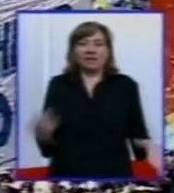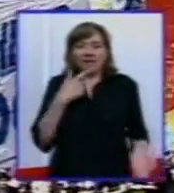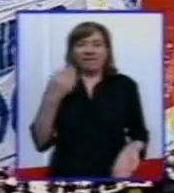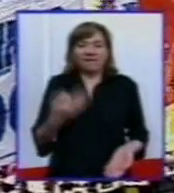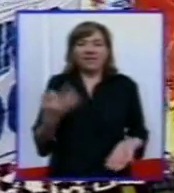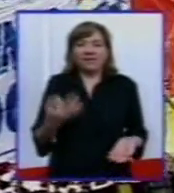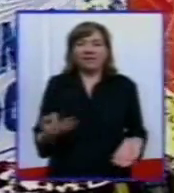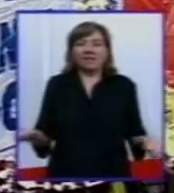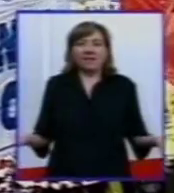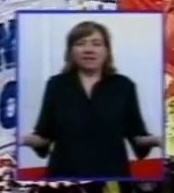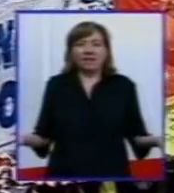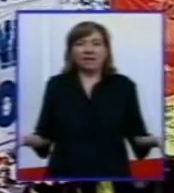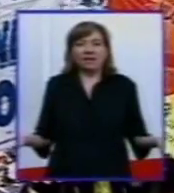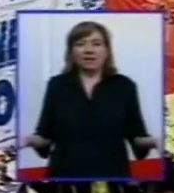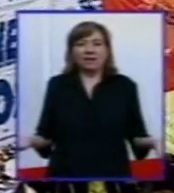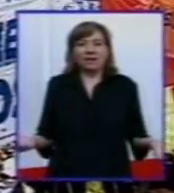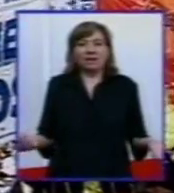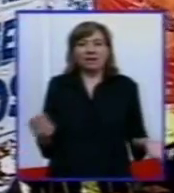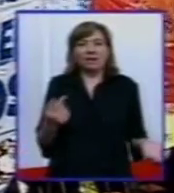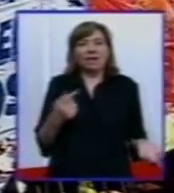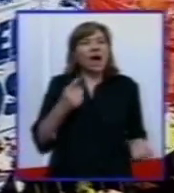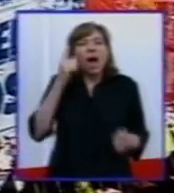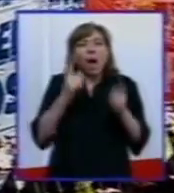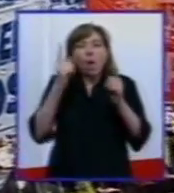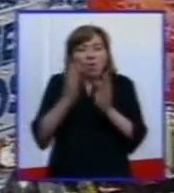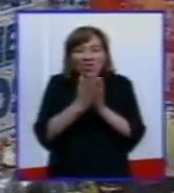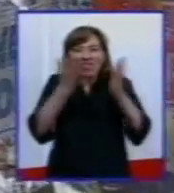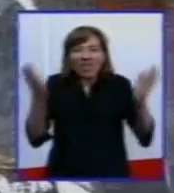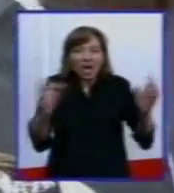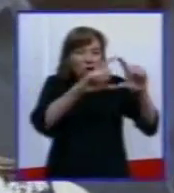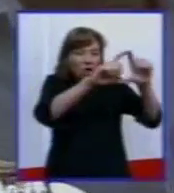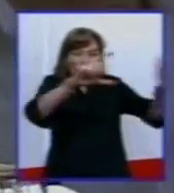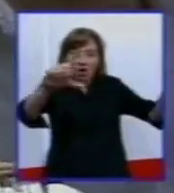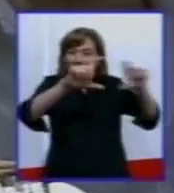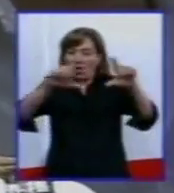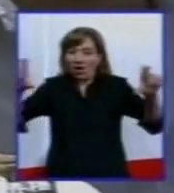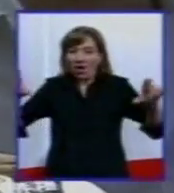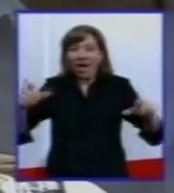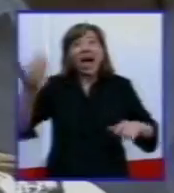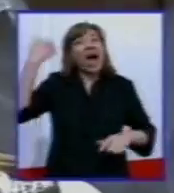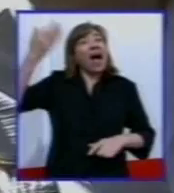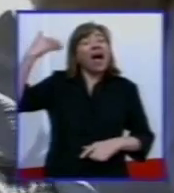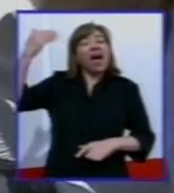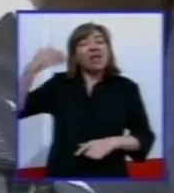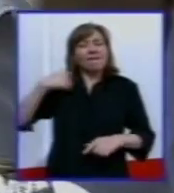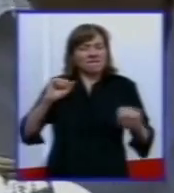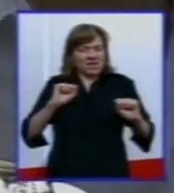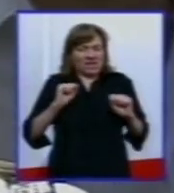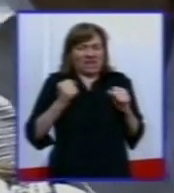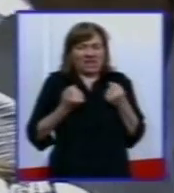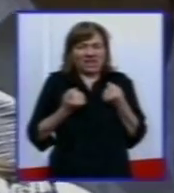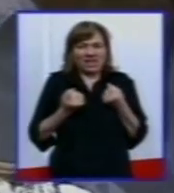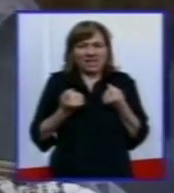Realmente, hay algunos titulares, hace algunos años me daban rabia, hoy